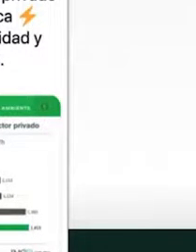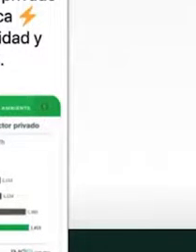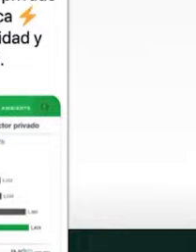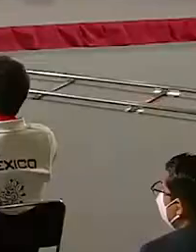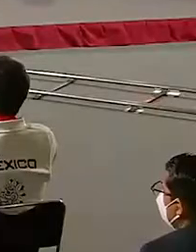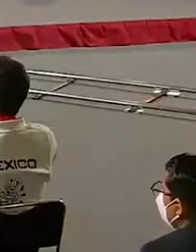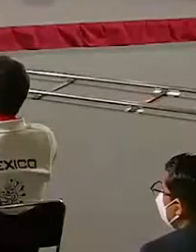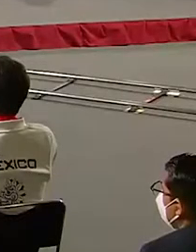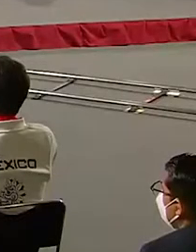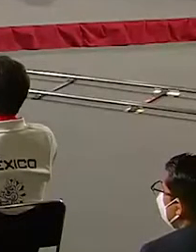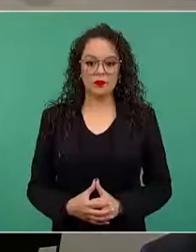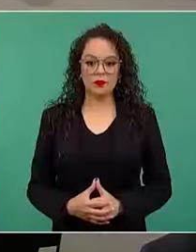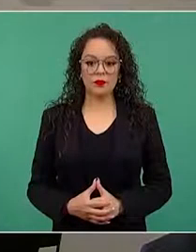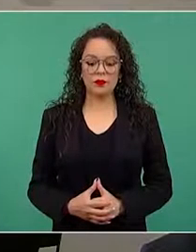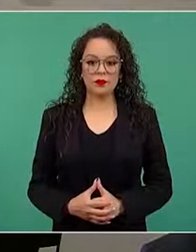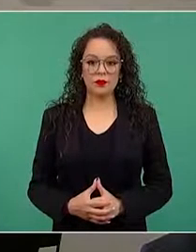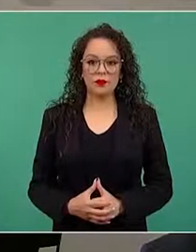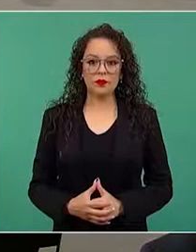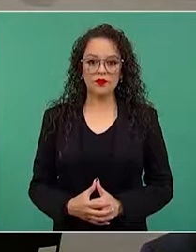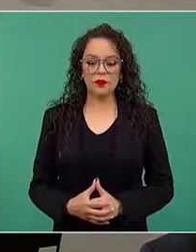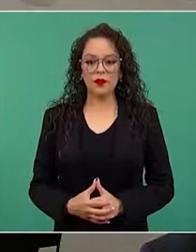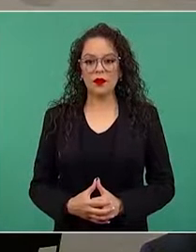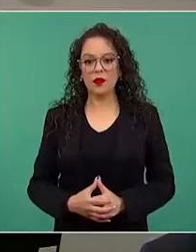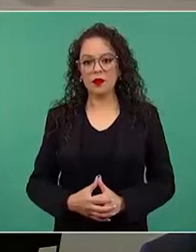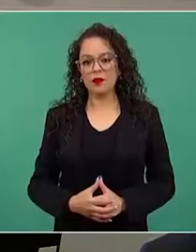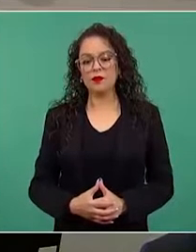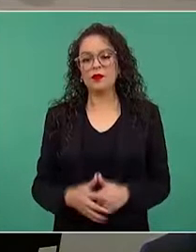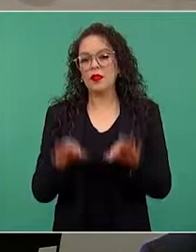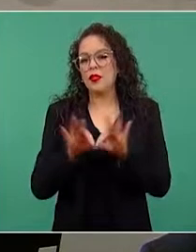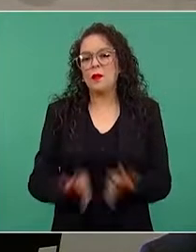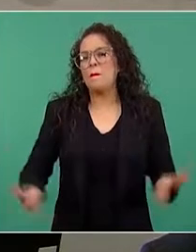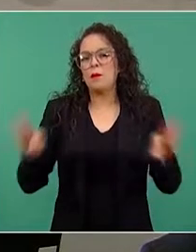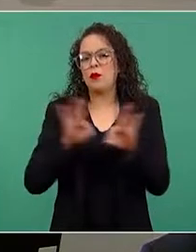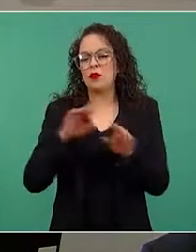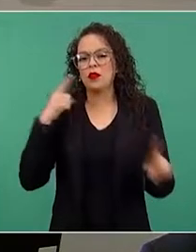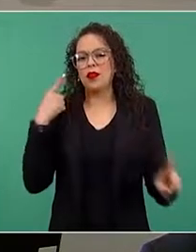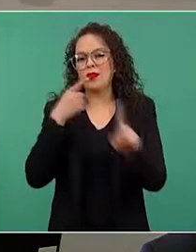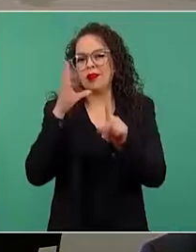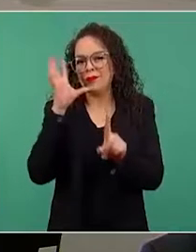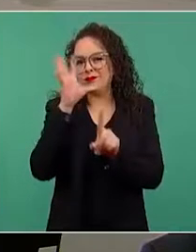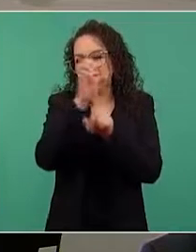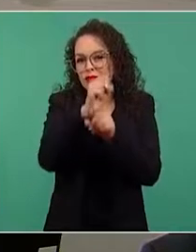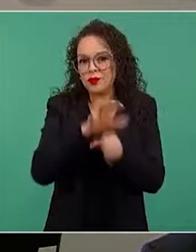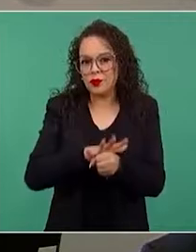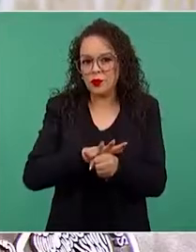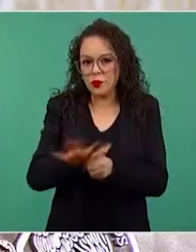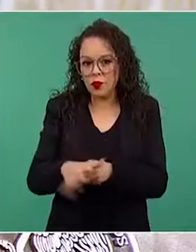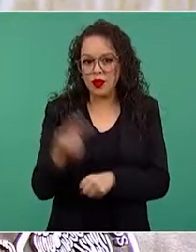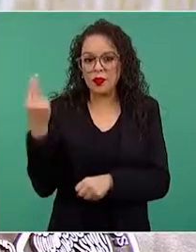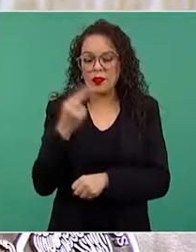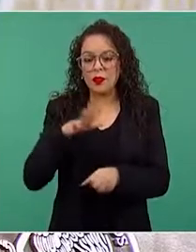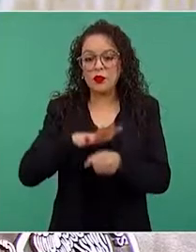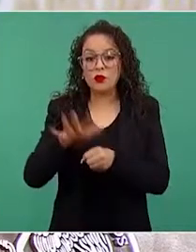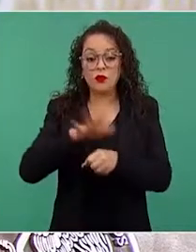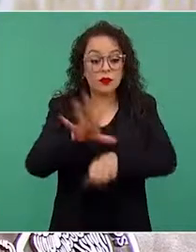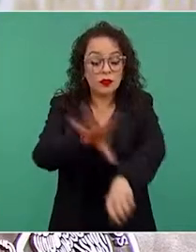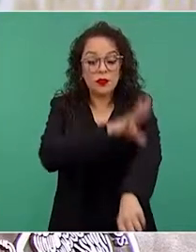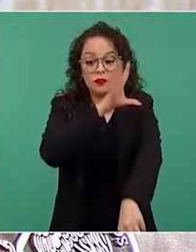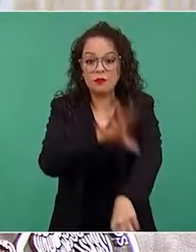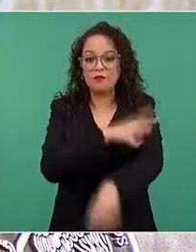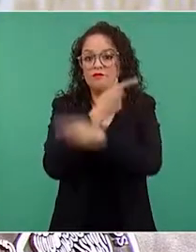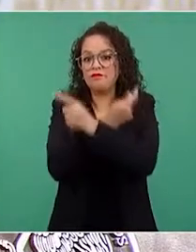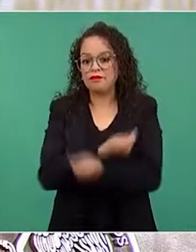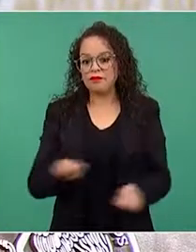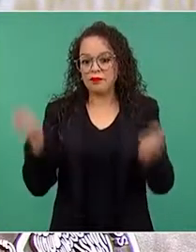lo aclara la propia iniciativa. El objetivo principal es garantizar el abasto de electricidad y los mejores